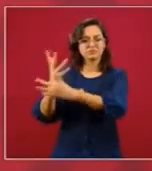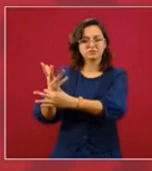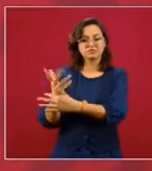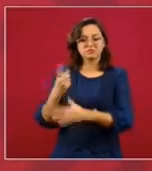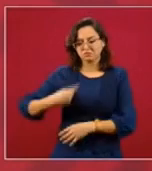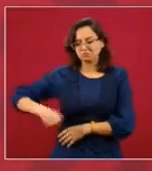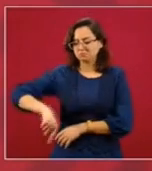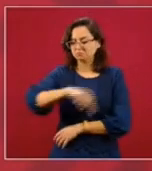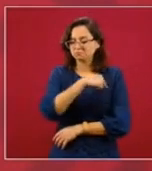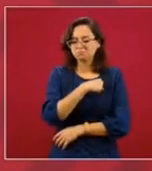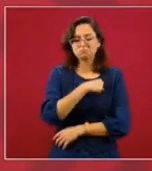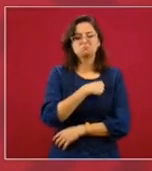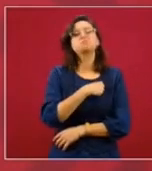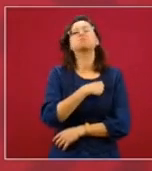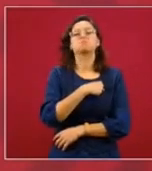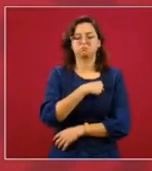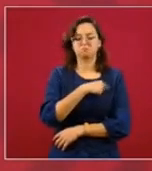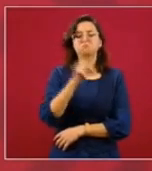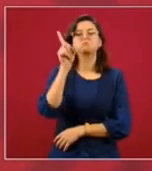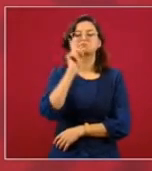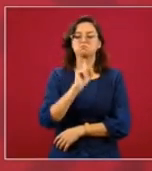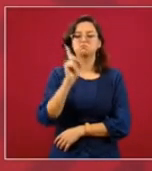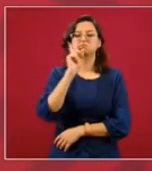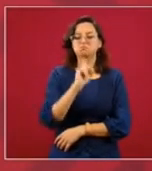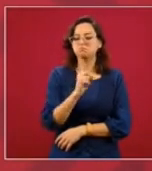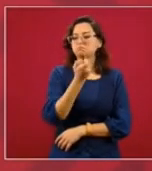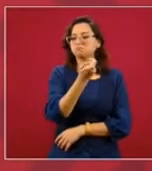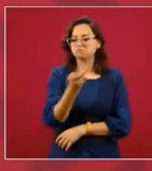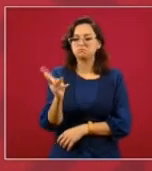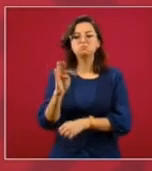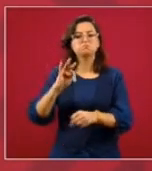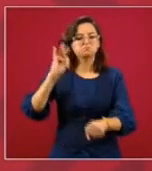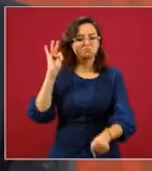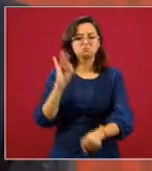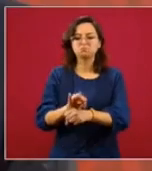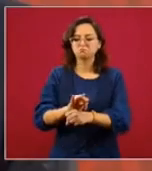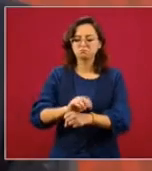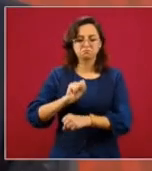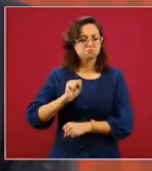defendiendo, protegiendo a las mujeres.